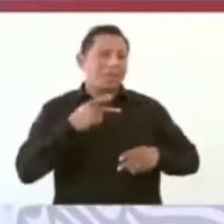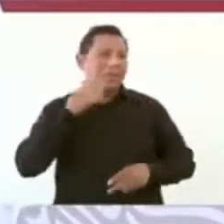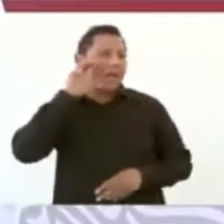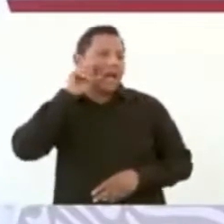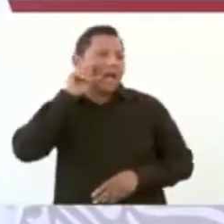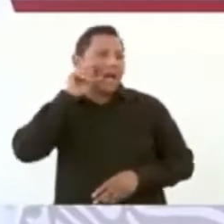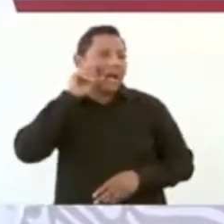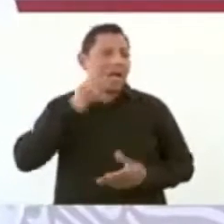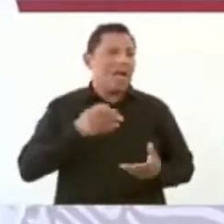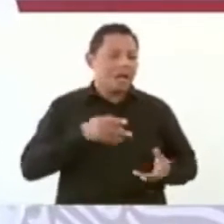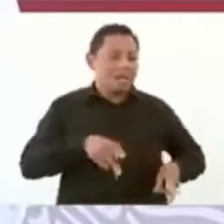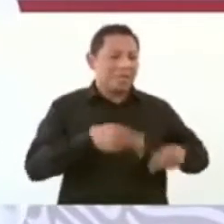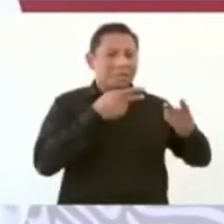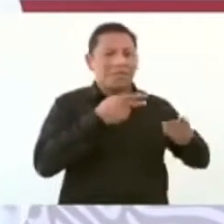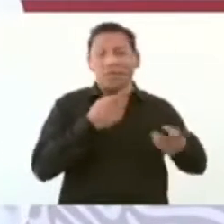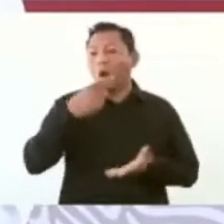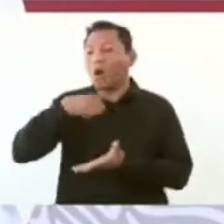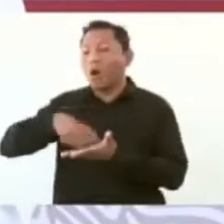jugo de naranja.